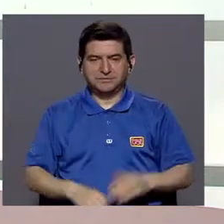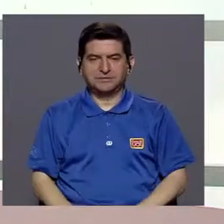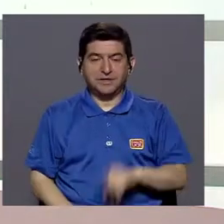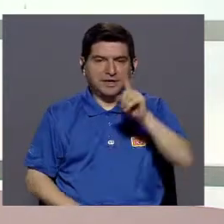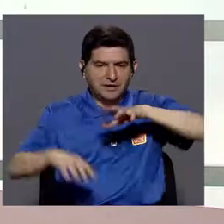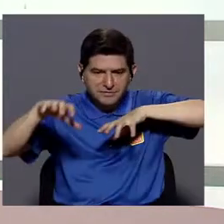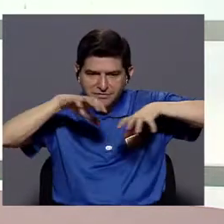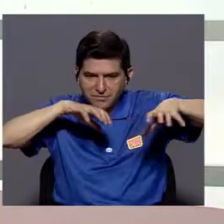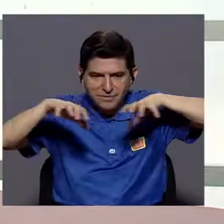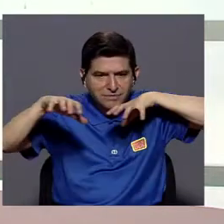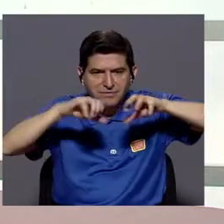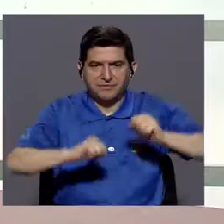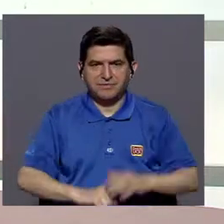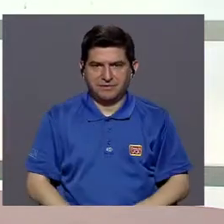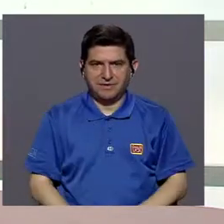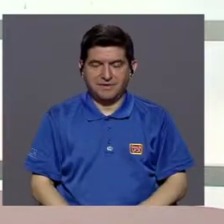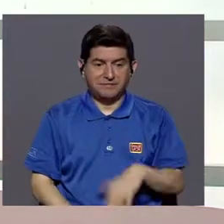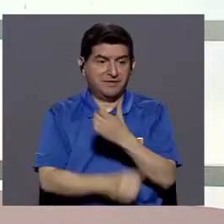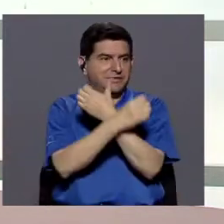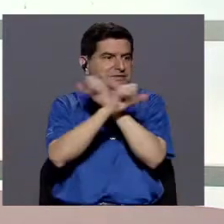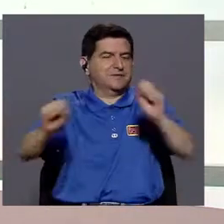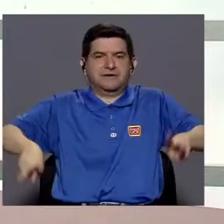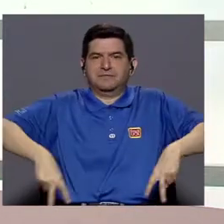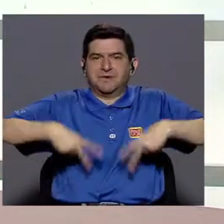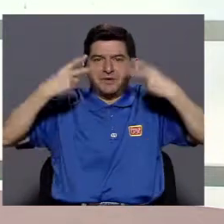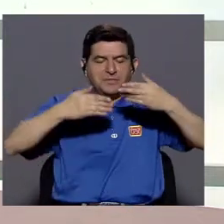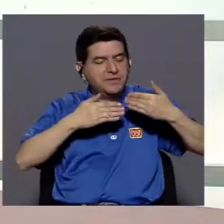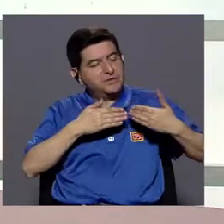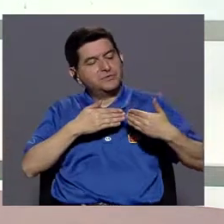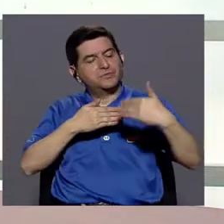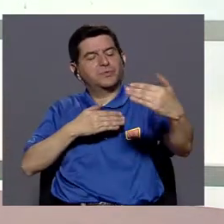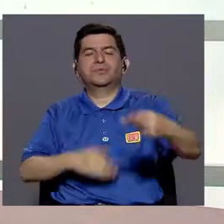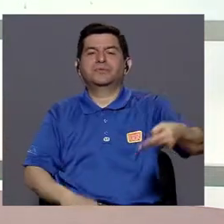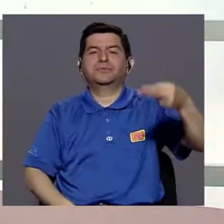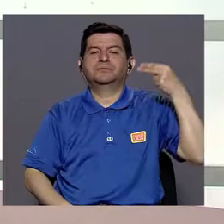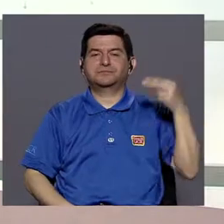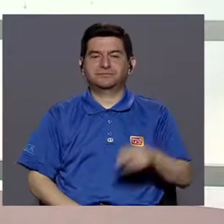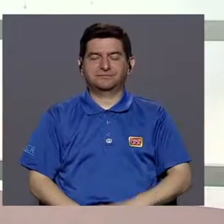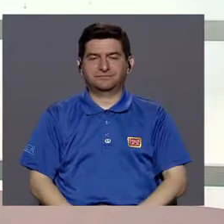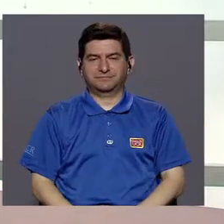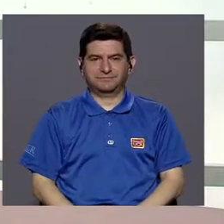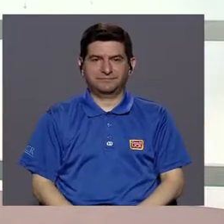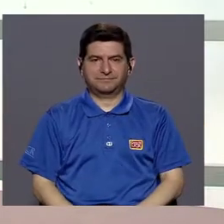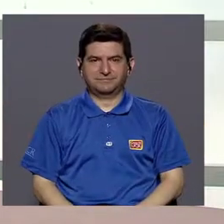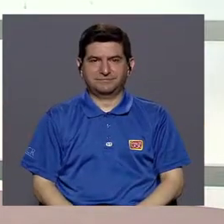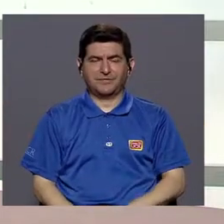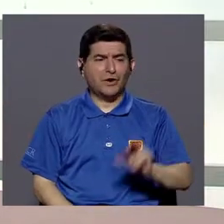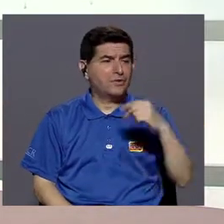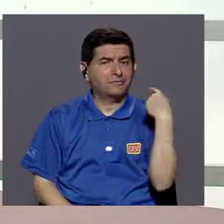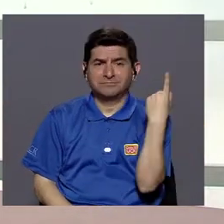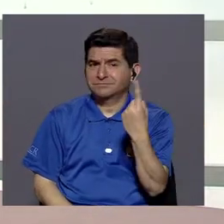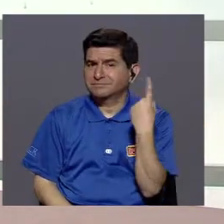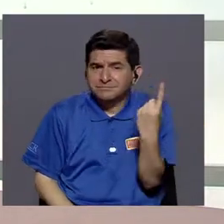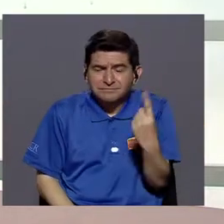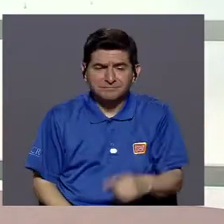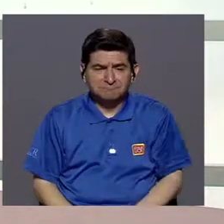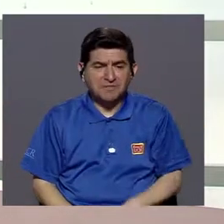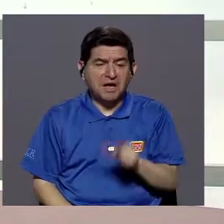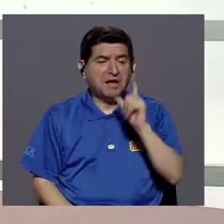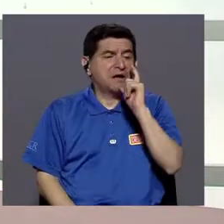podemos estar en contra de una actividad que ha salvado vidas a lo largo de la historia y que